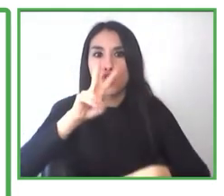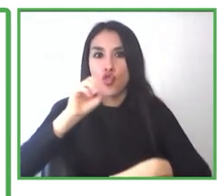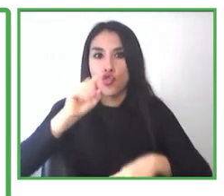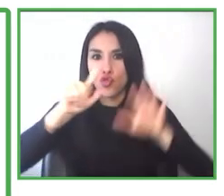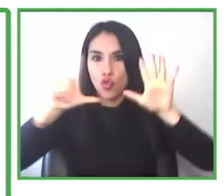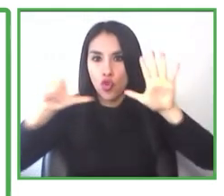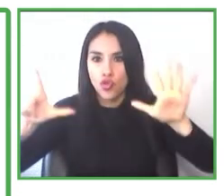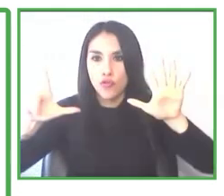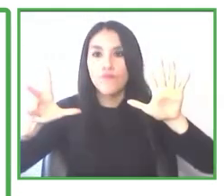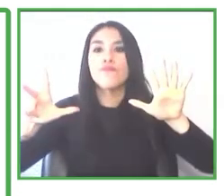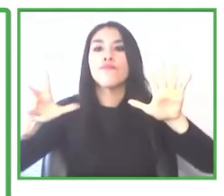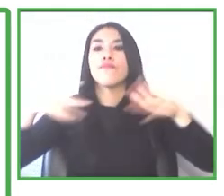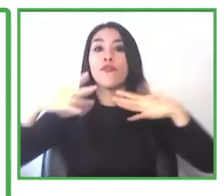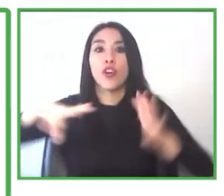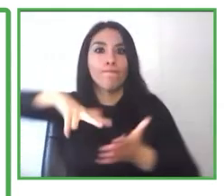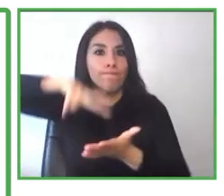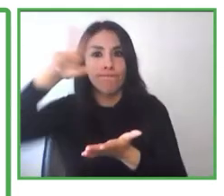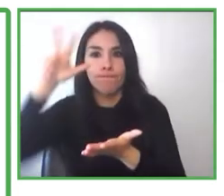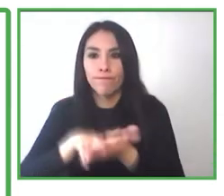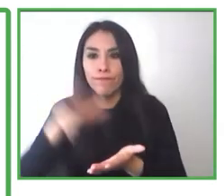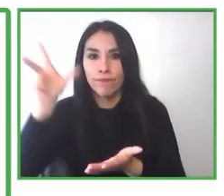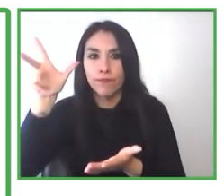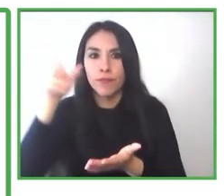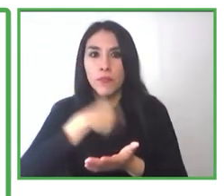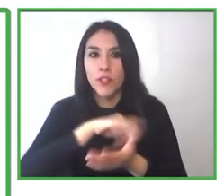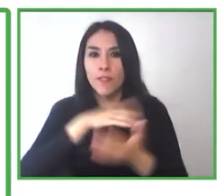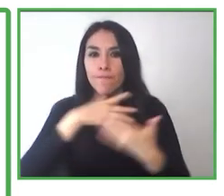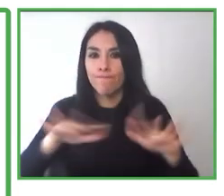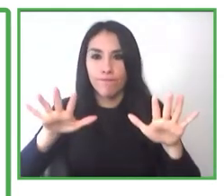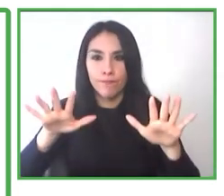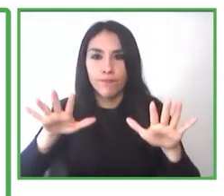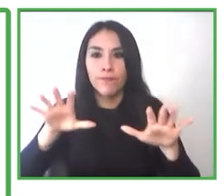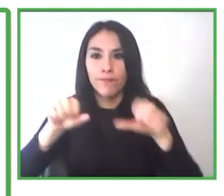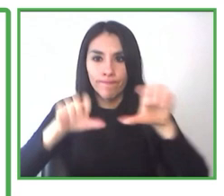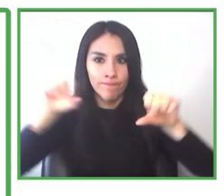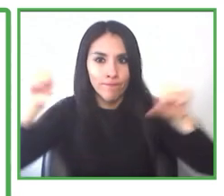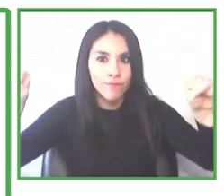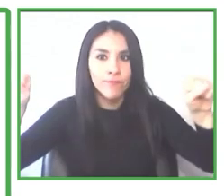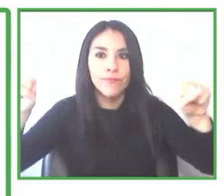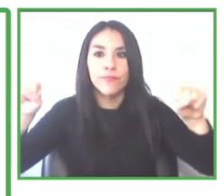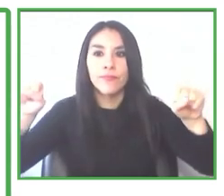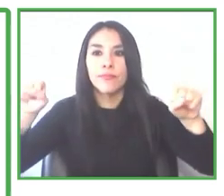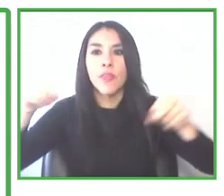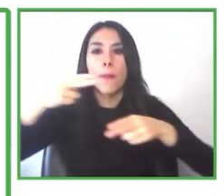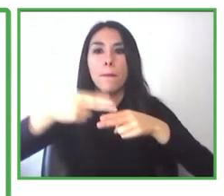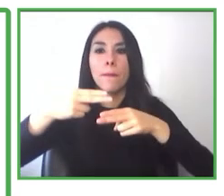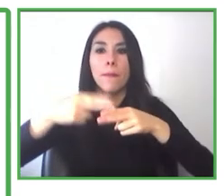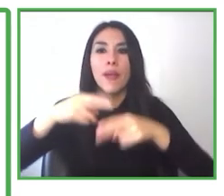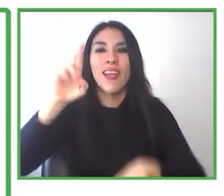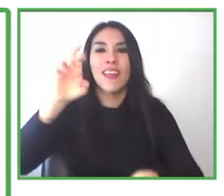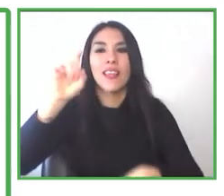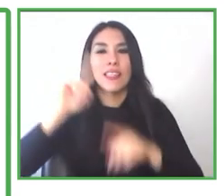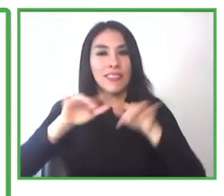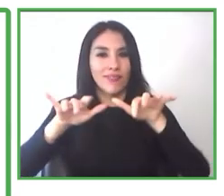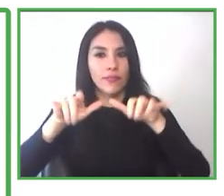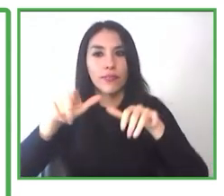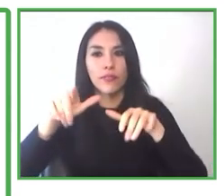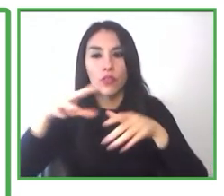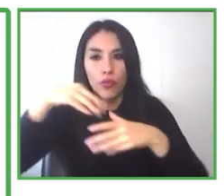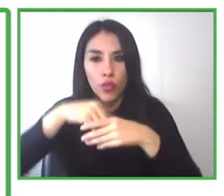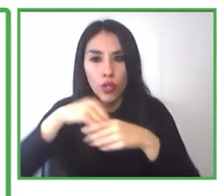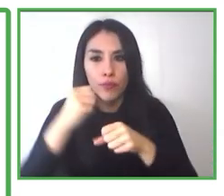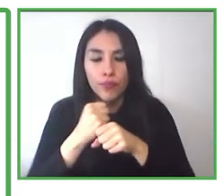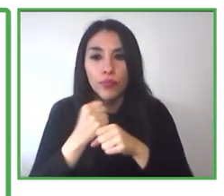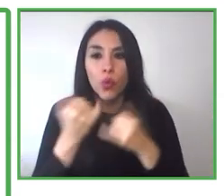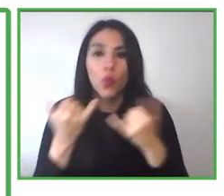nombramos Red Emplea Inclusivo, el cual tiene por objetivo otorgar oportunidades reales de inclusión laboral a las personas